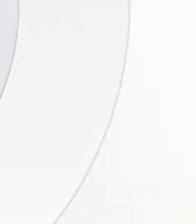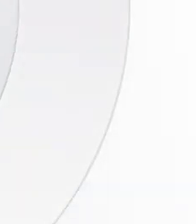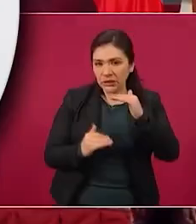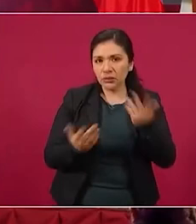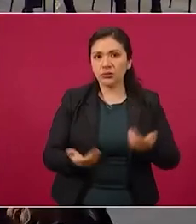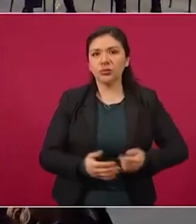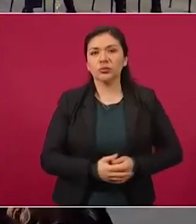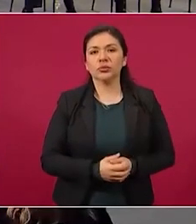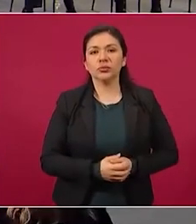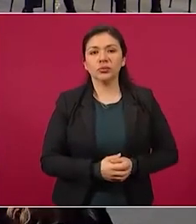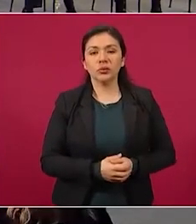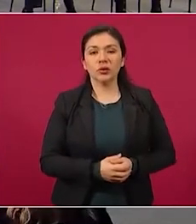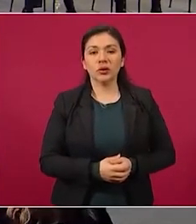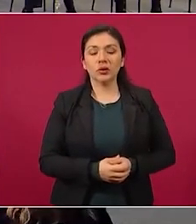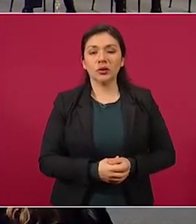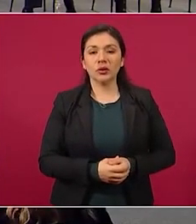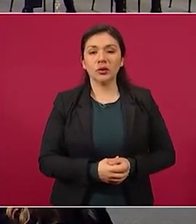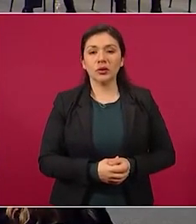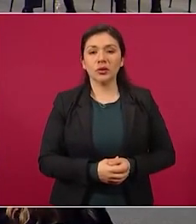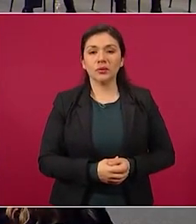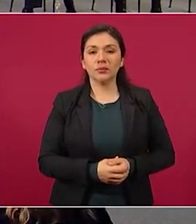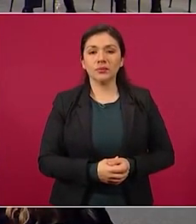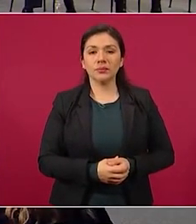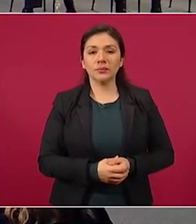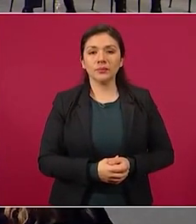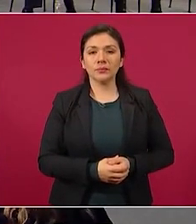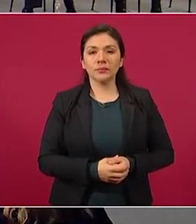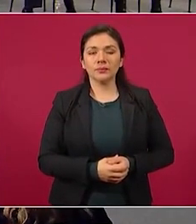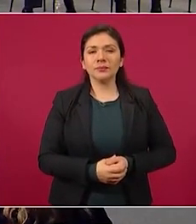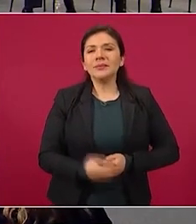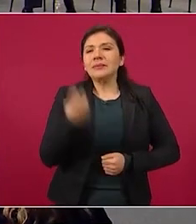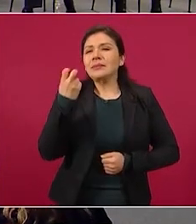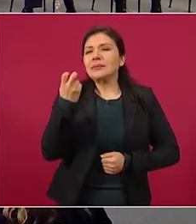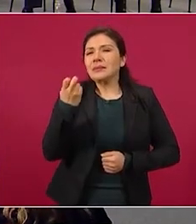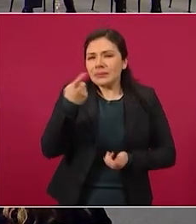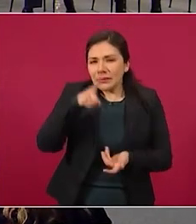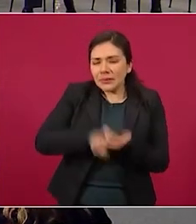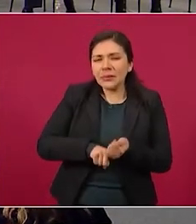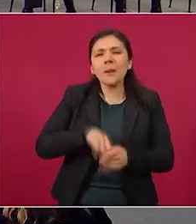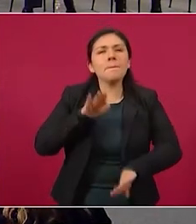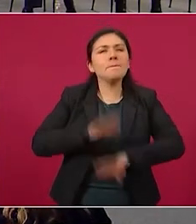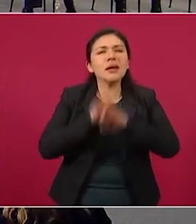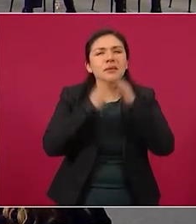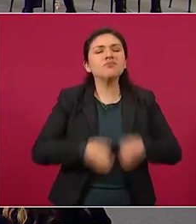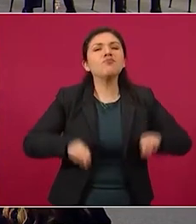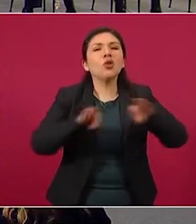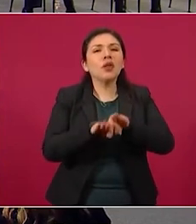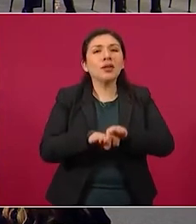¿Qué cuentan esto? Los resultados.